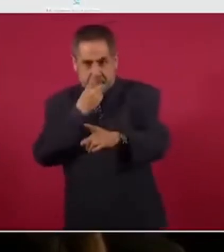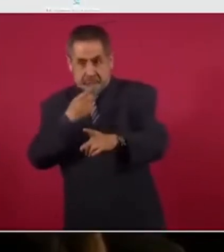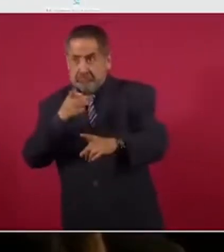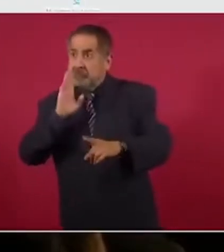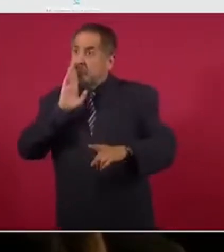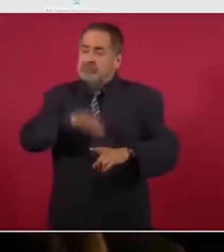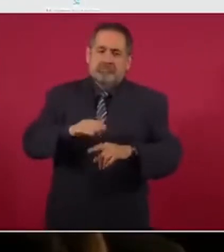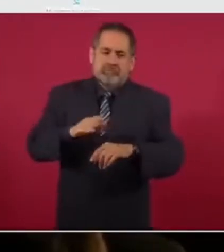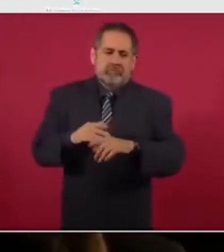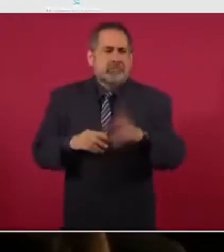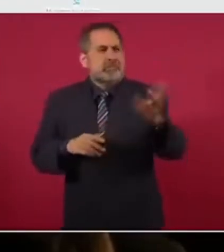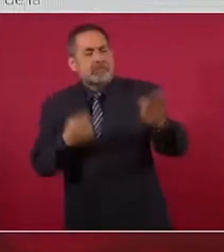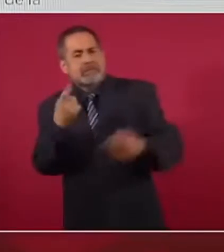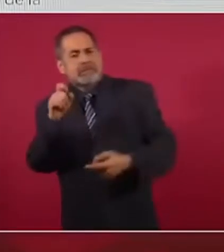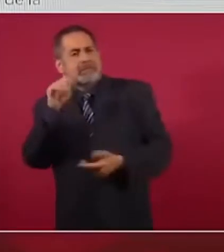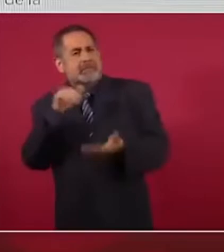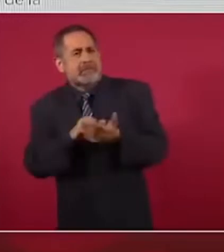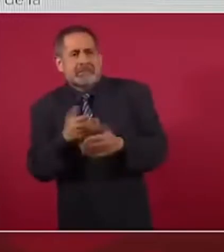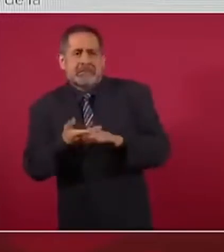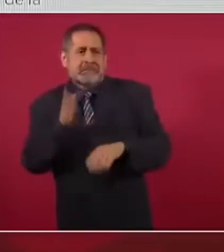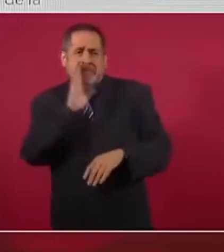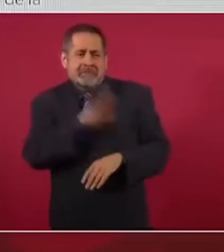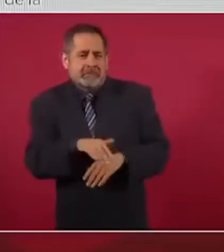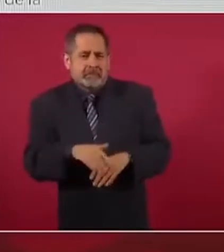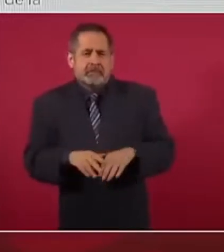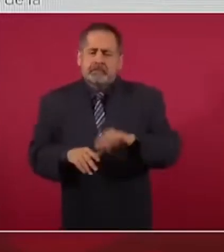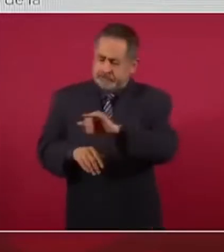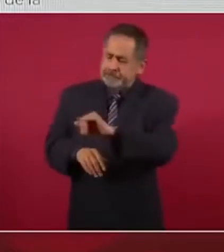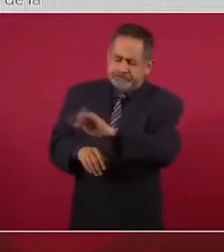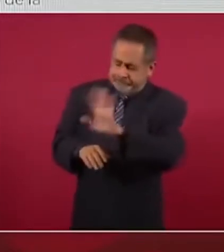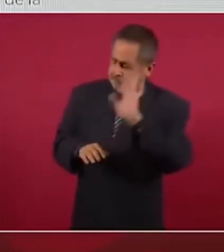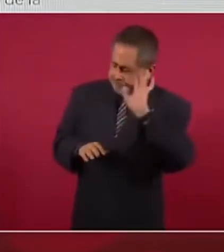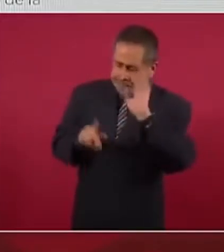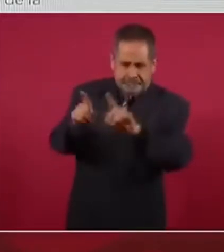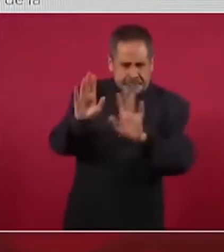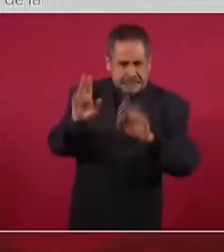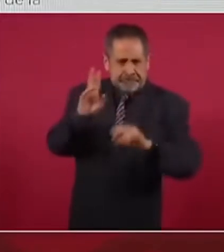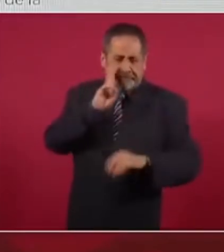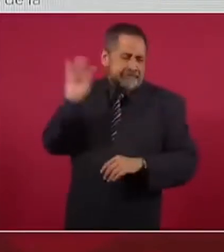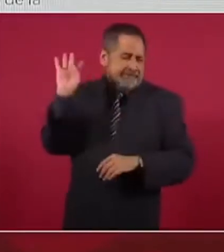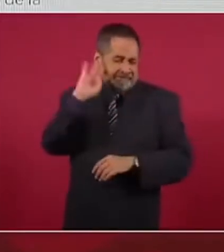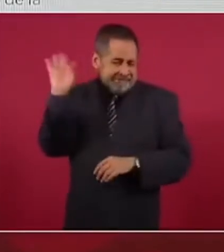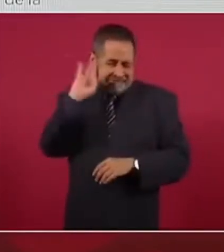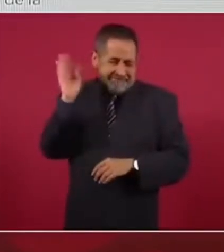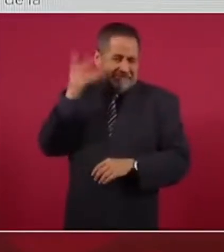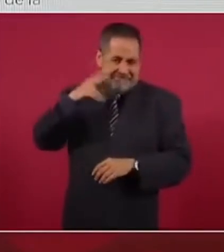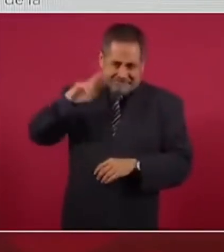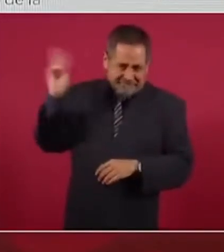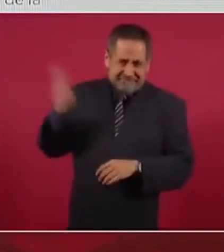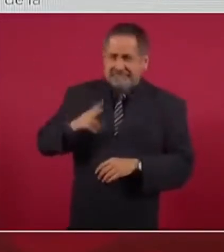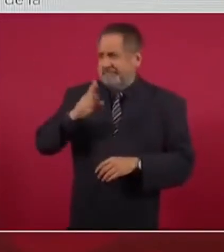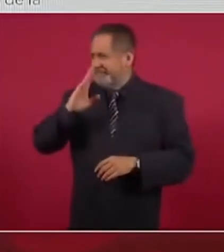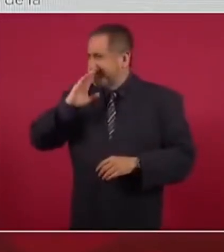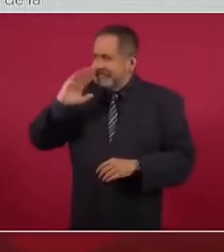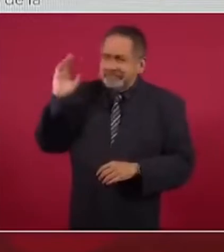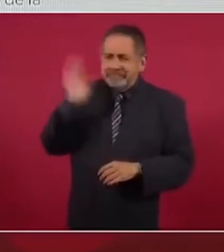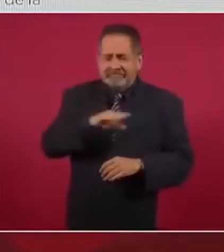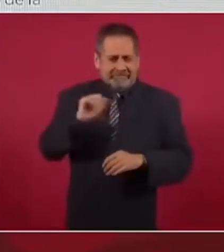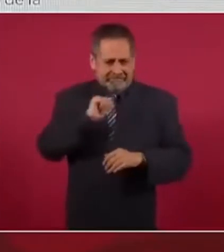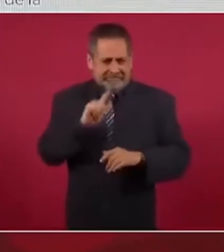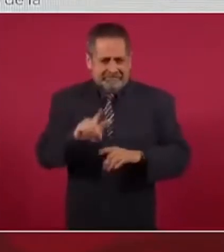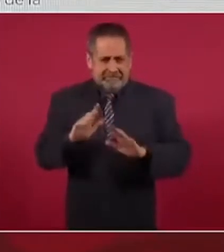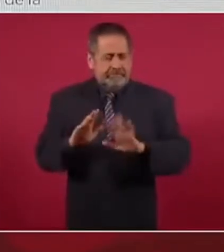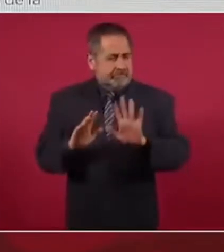planteando… Es que 126 mil minutos es muy malo, presidente. si estuviesen así realmente y